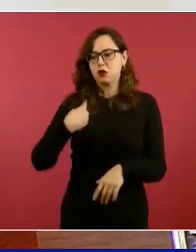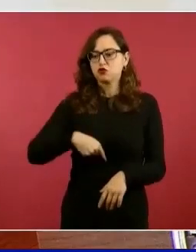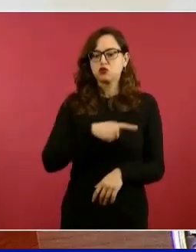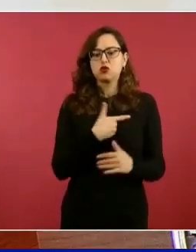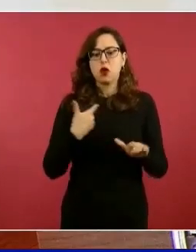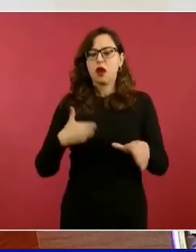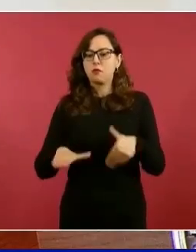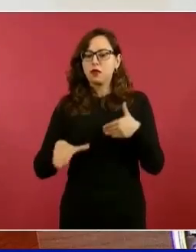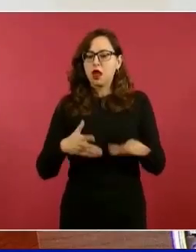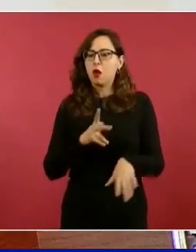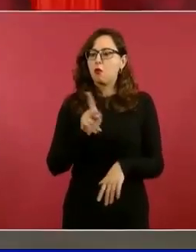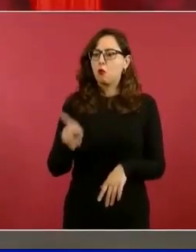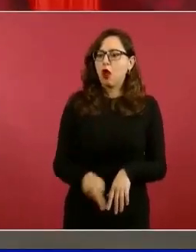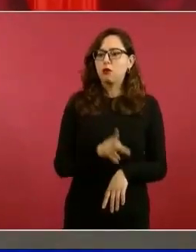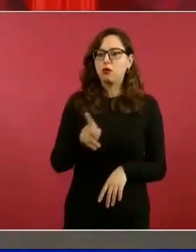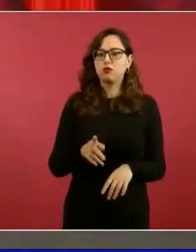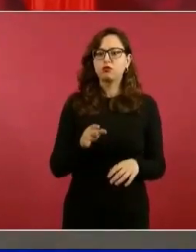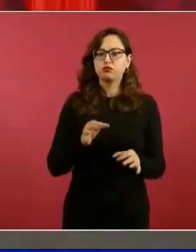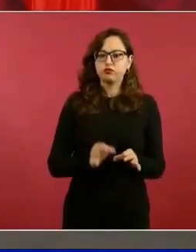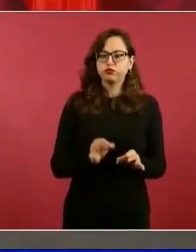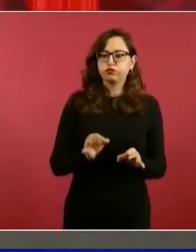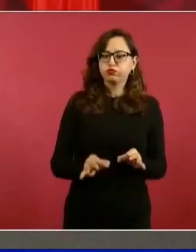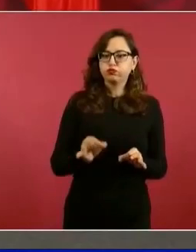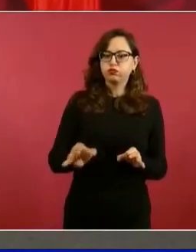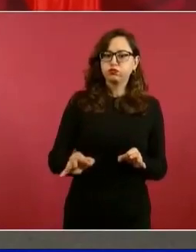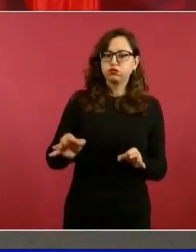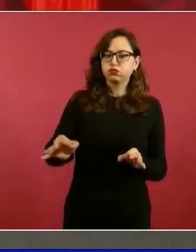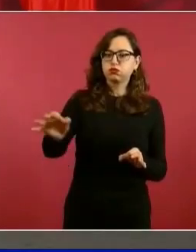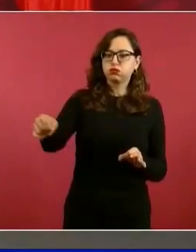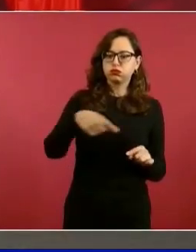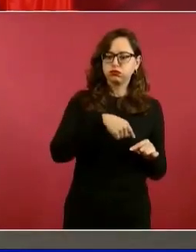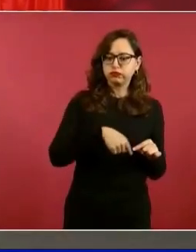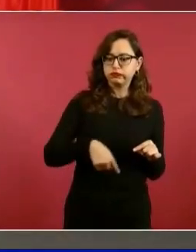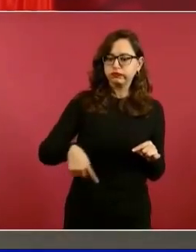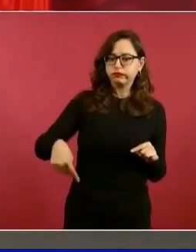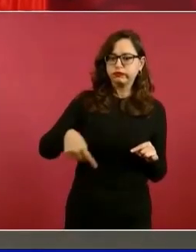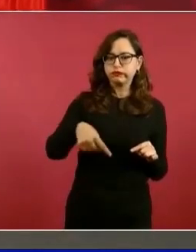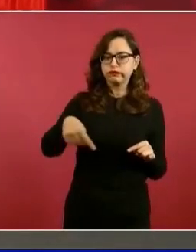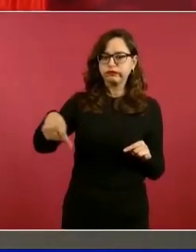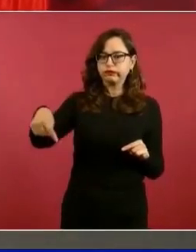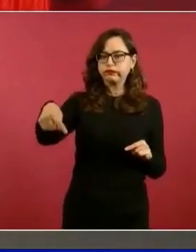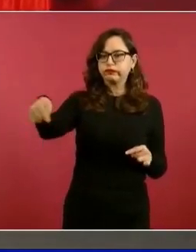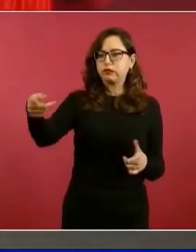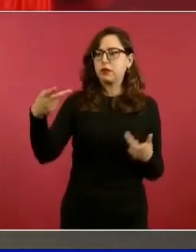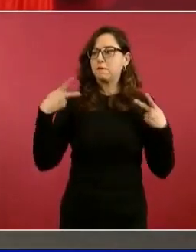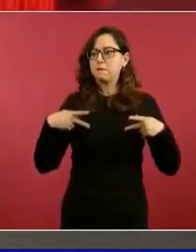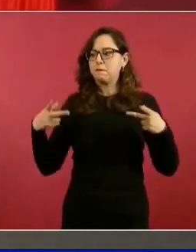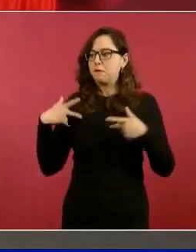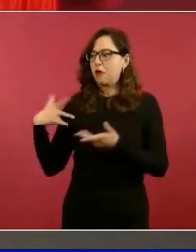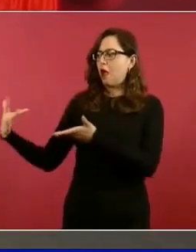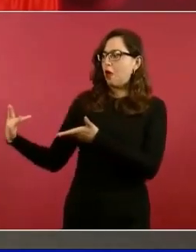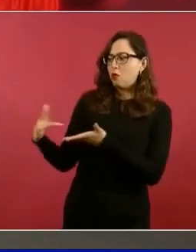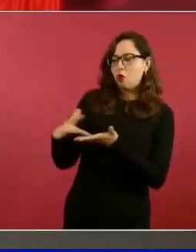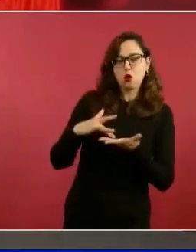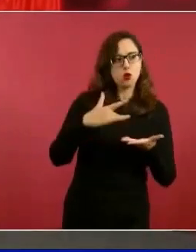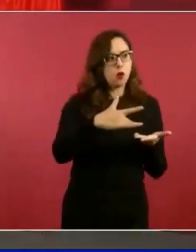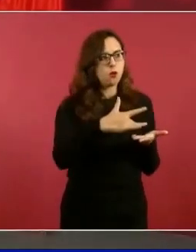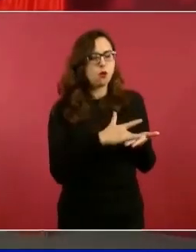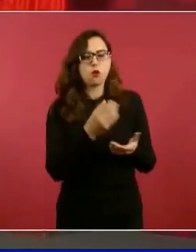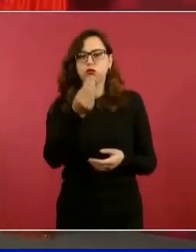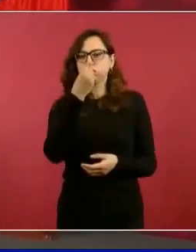nos daban alimentos y nos hospedaban